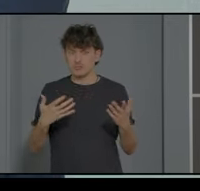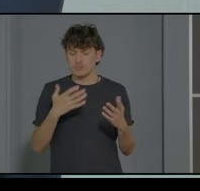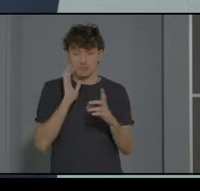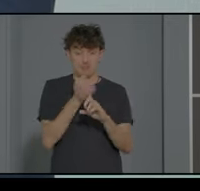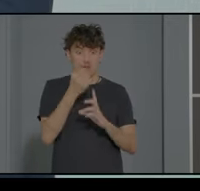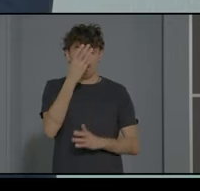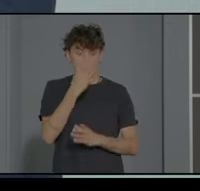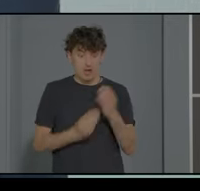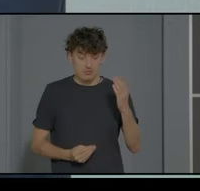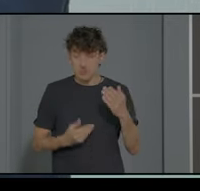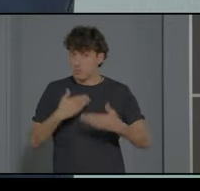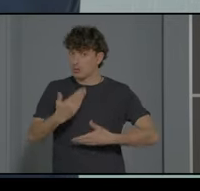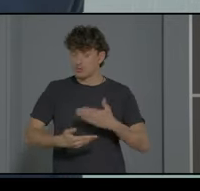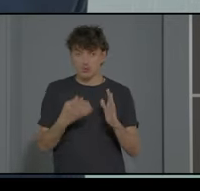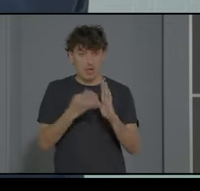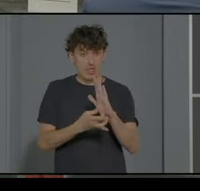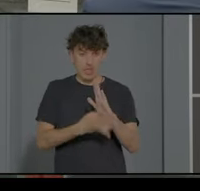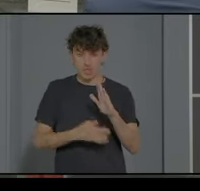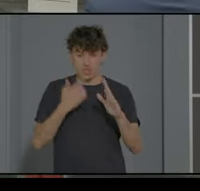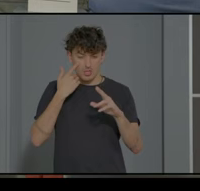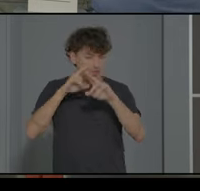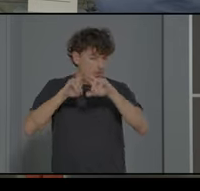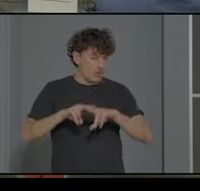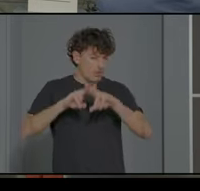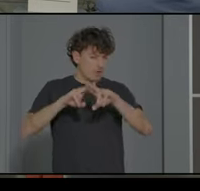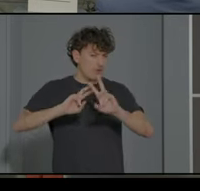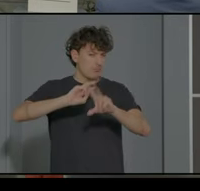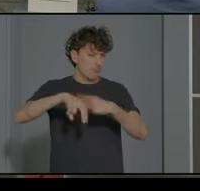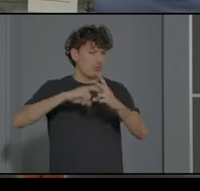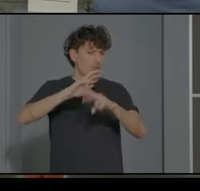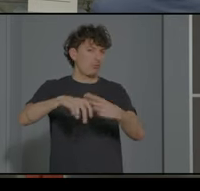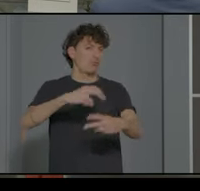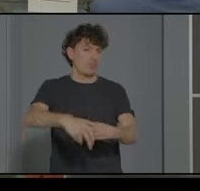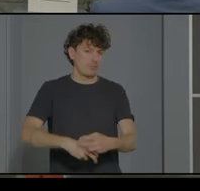cualquier proceso de calidad, tiene un proceso de revisión y actualización.